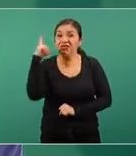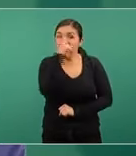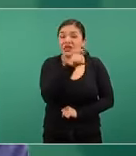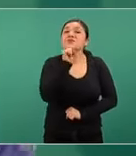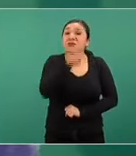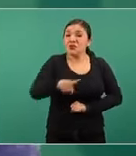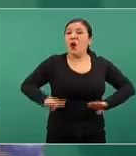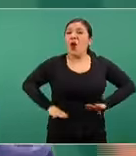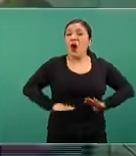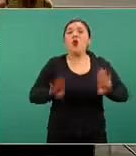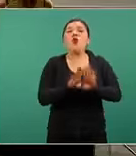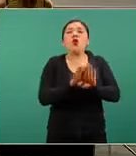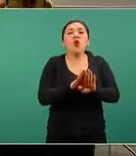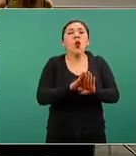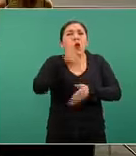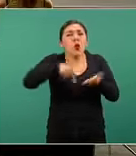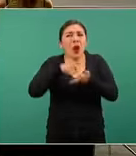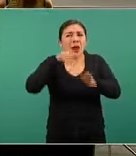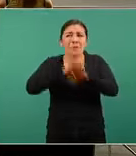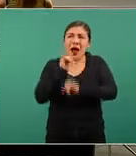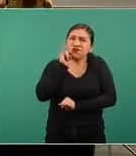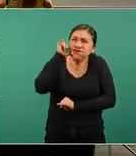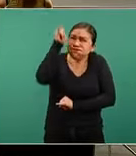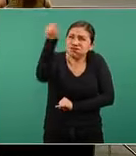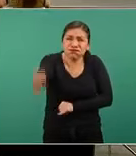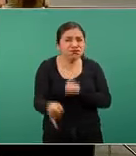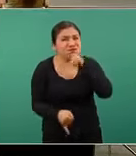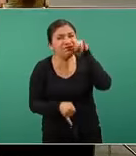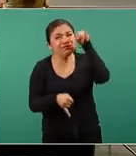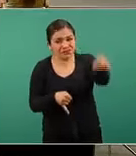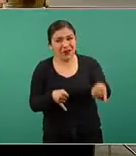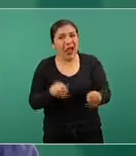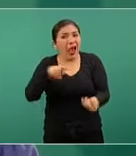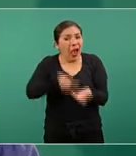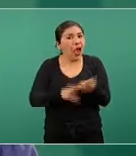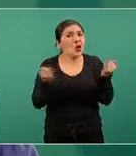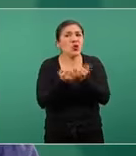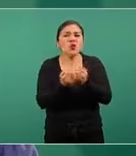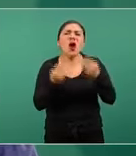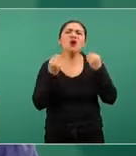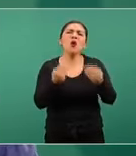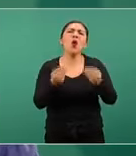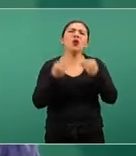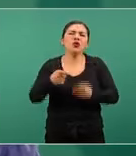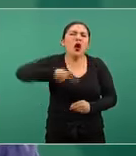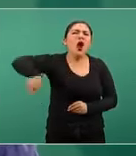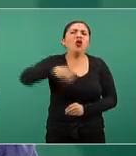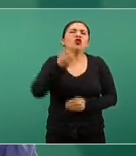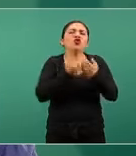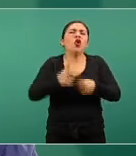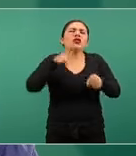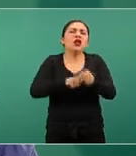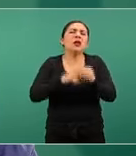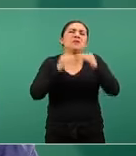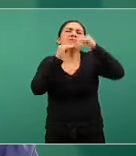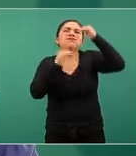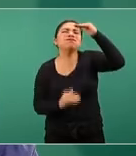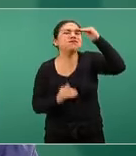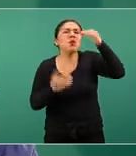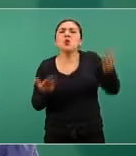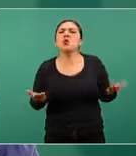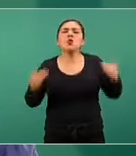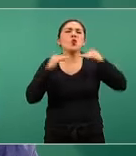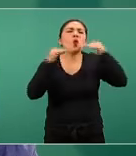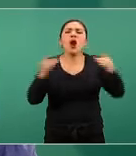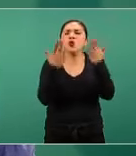ver precisamente con la dispersión geográfica del país y también con las enormes desigualdades que tiene la sociedad mexicana desde hace muchísimos